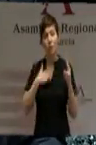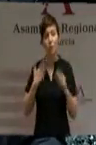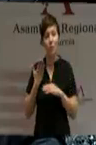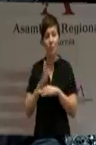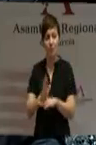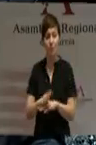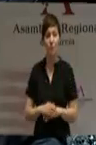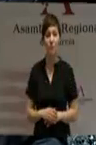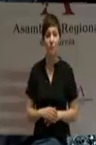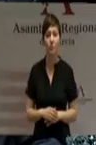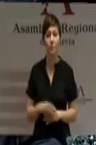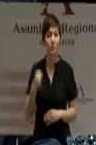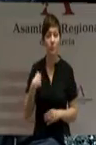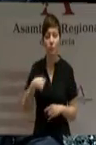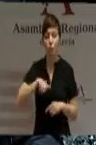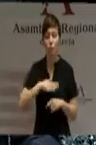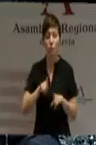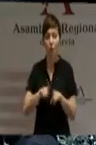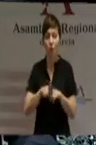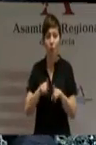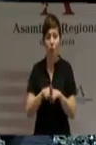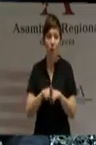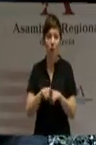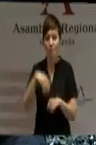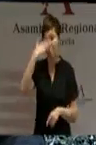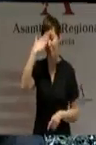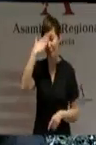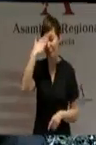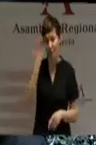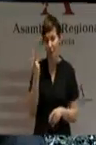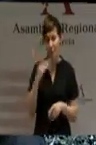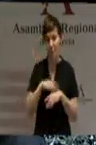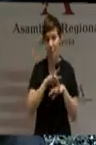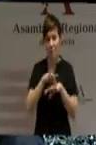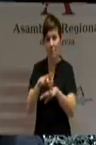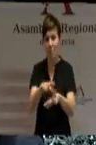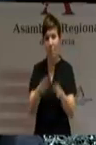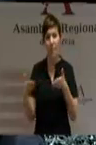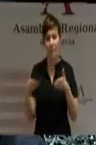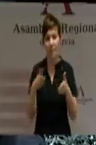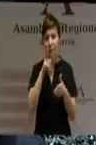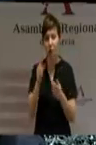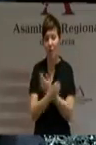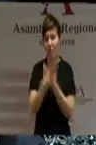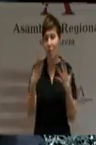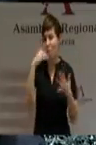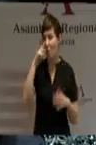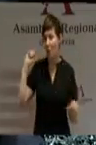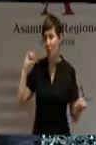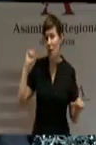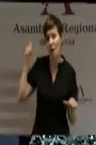Esa ha sido la bandera del Partido Popular durante los últimos 19 años y será también